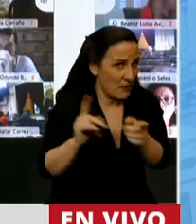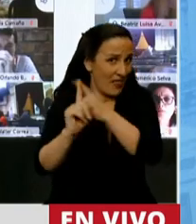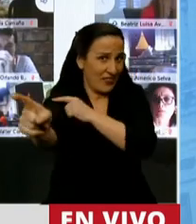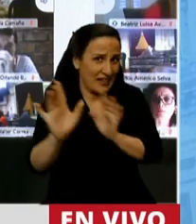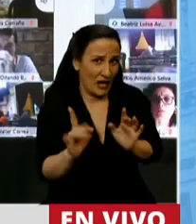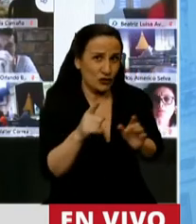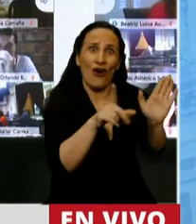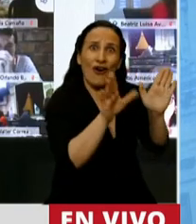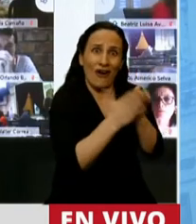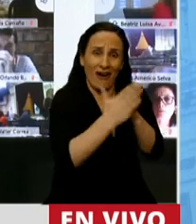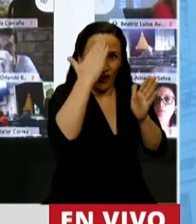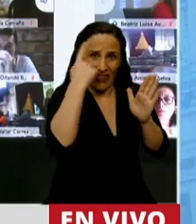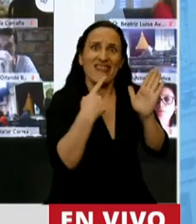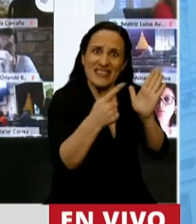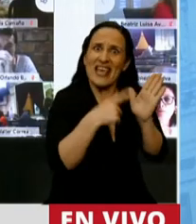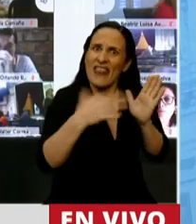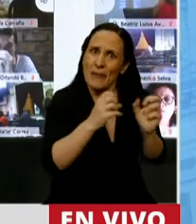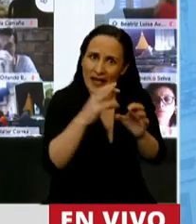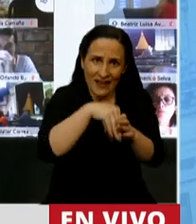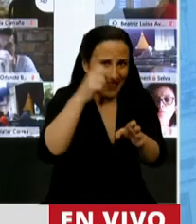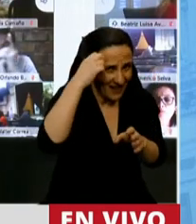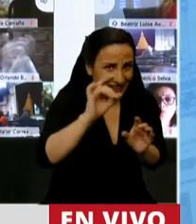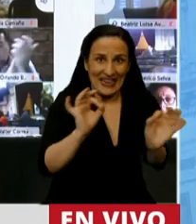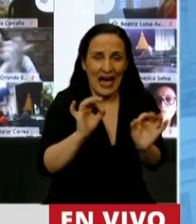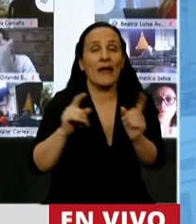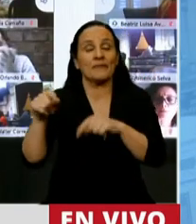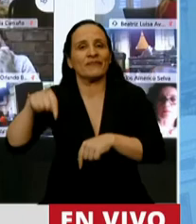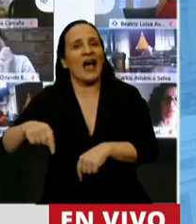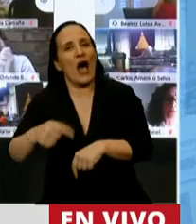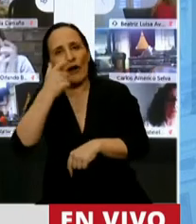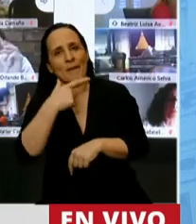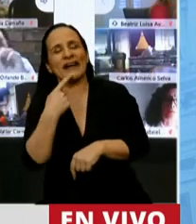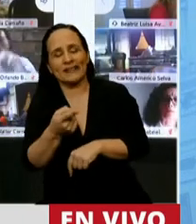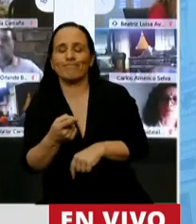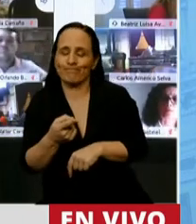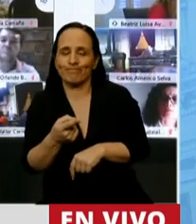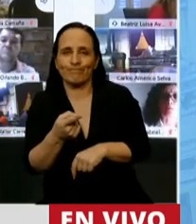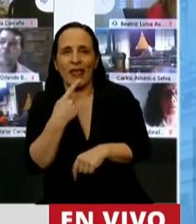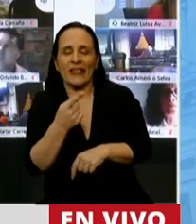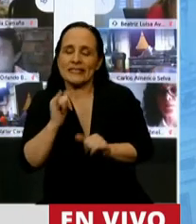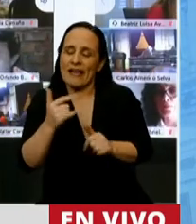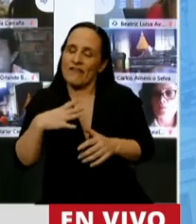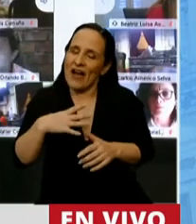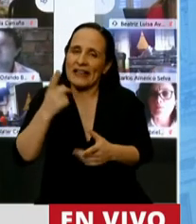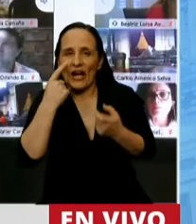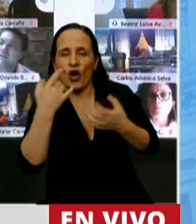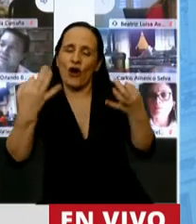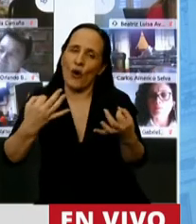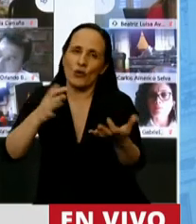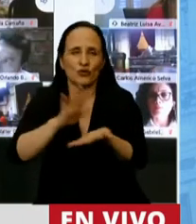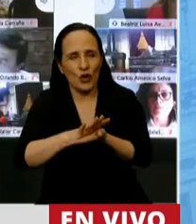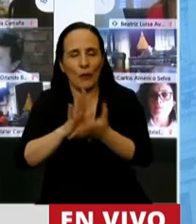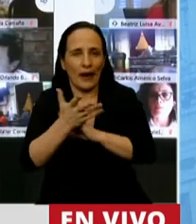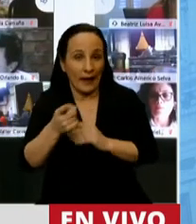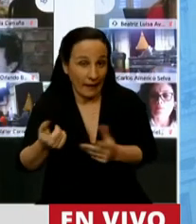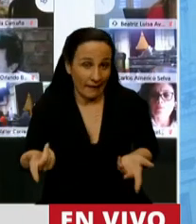corresponsabilidad con el expresidente Macri ahora reconoce que debió haber controlado los movimientos de capitales en la Argentina. O sea, la